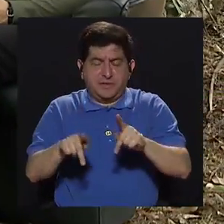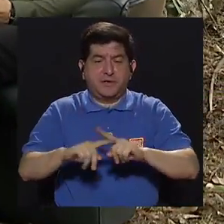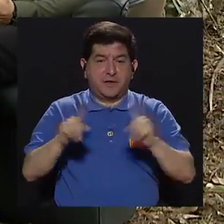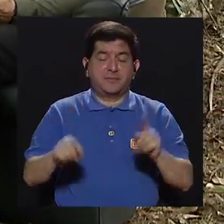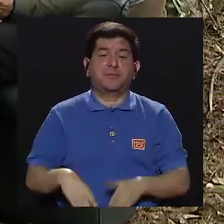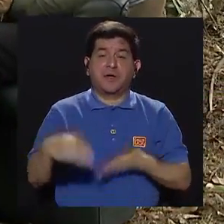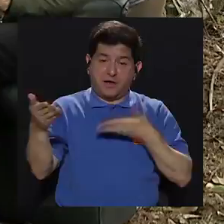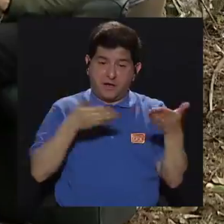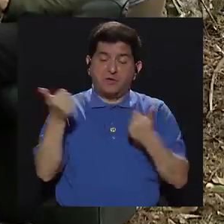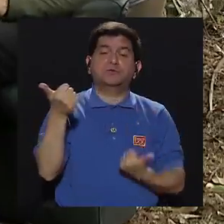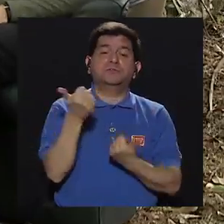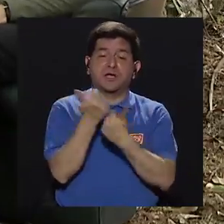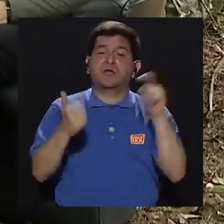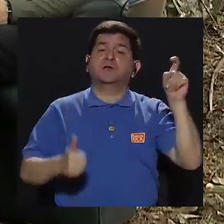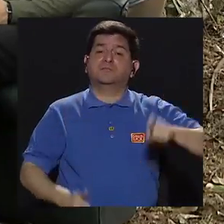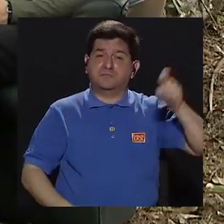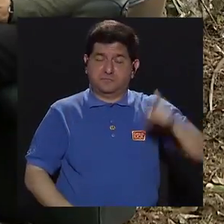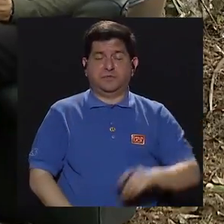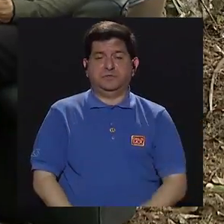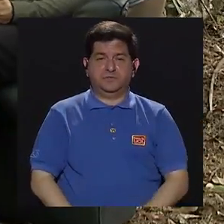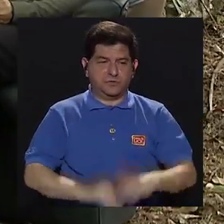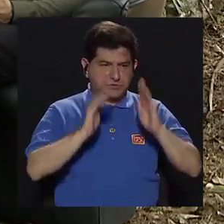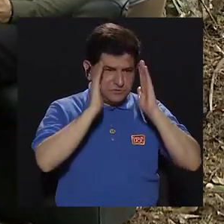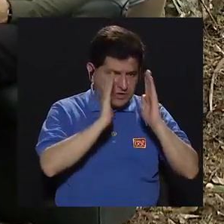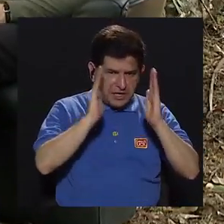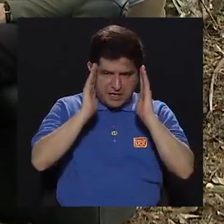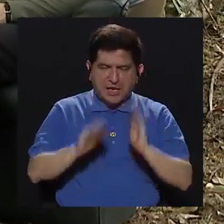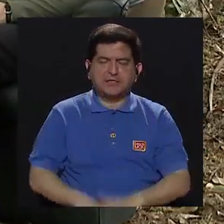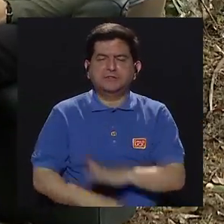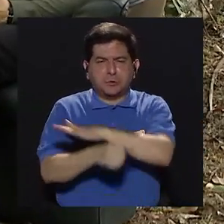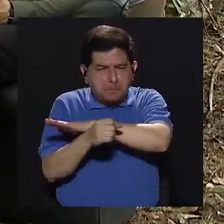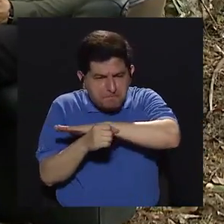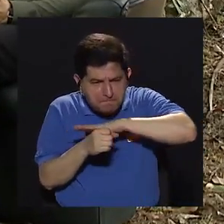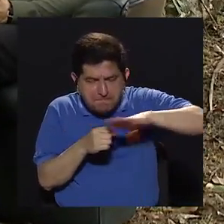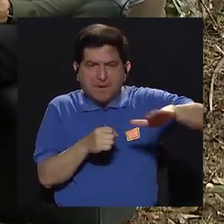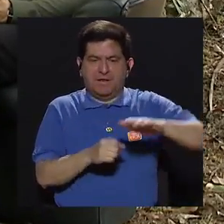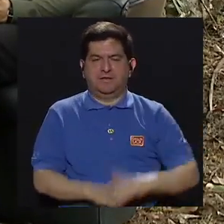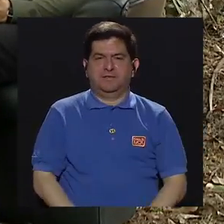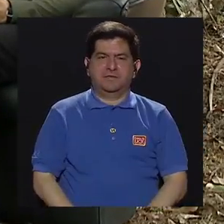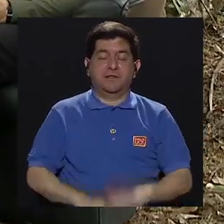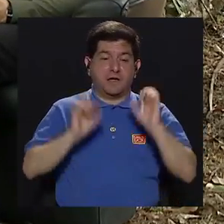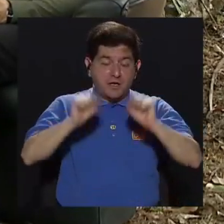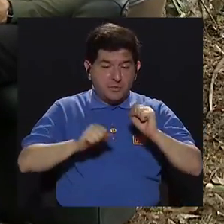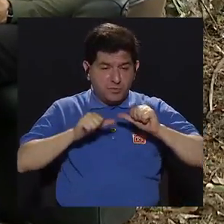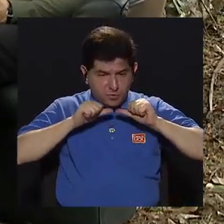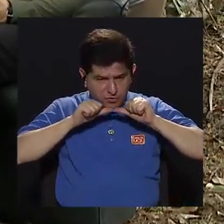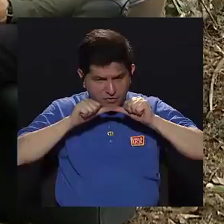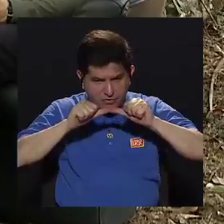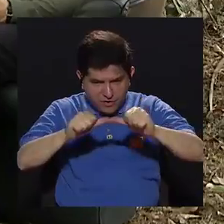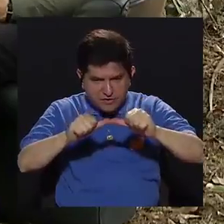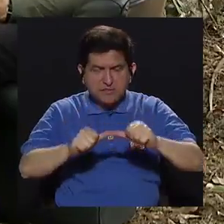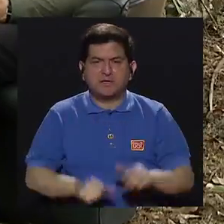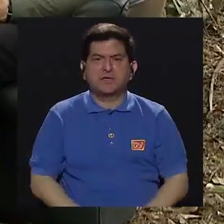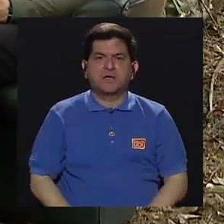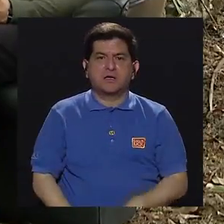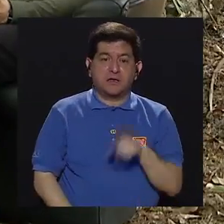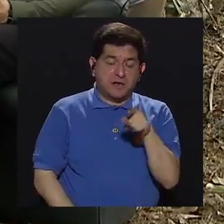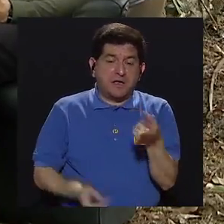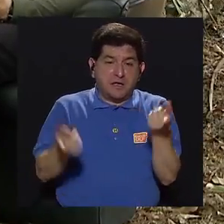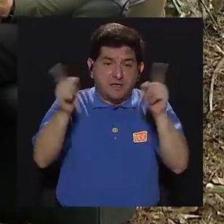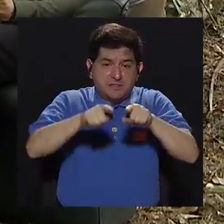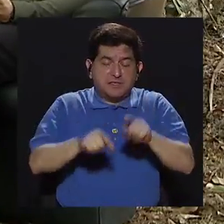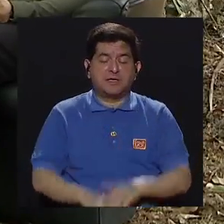requiere de servicios de apoyo para la atención integral, para la consecución de que puedan